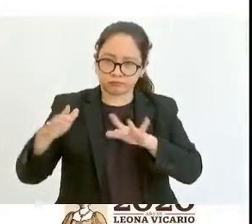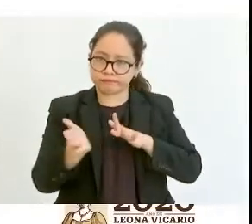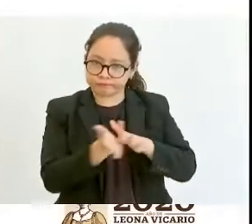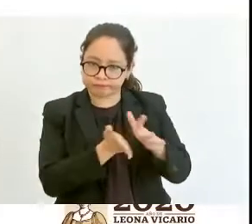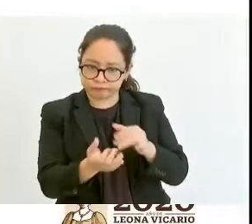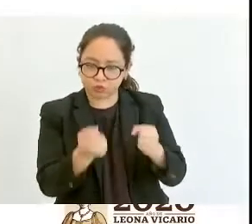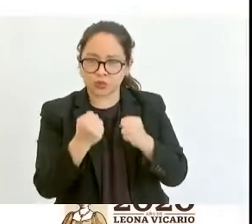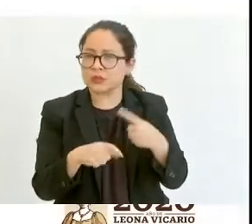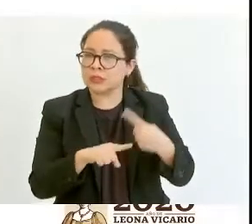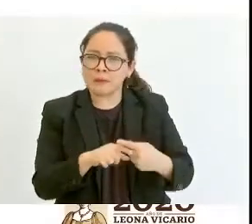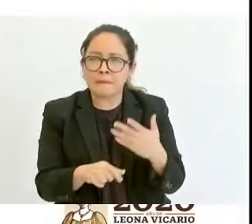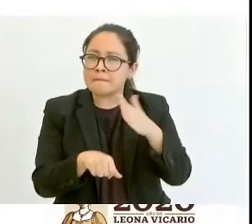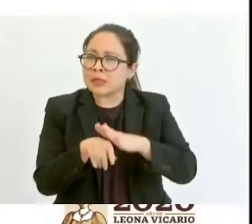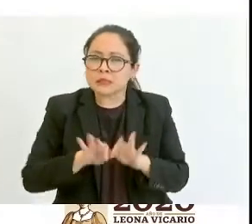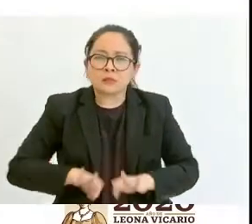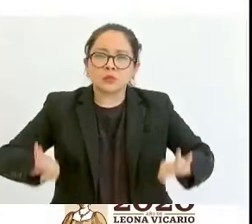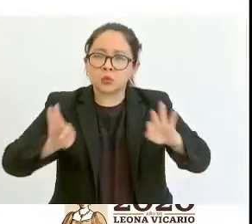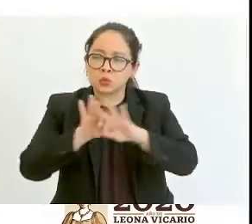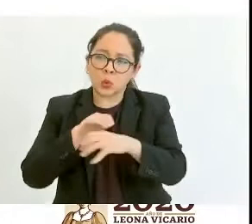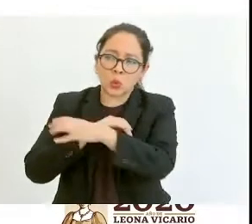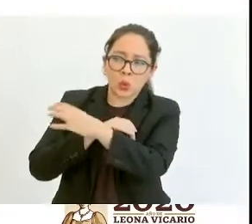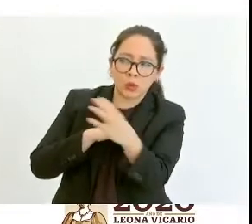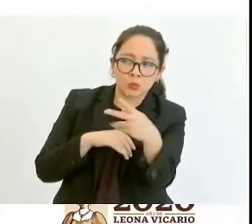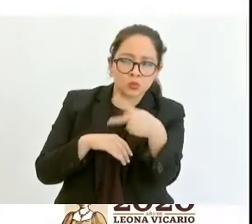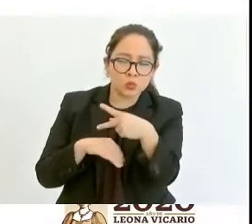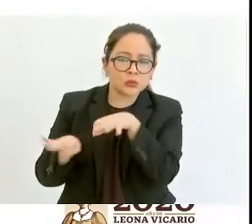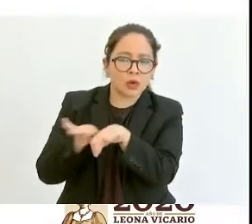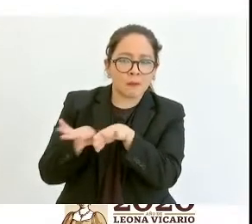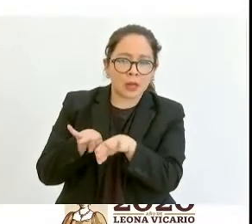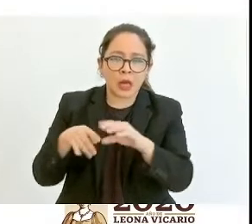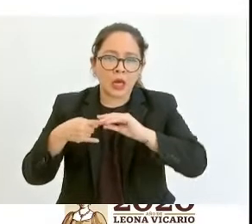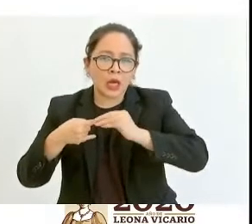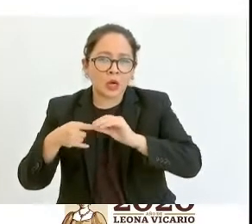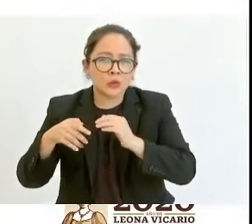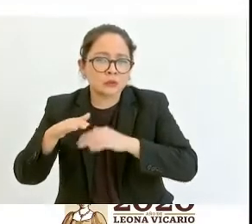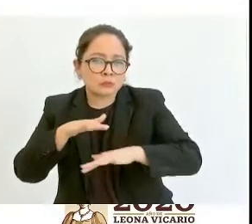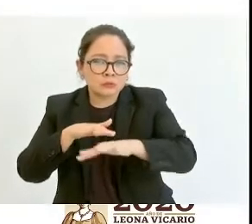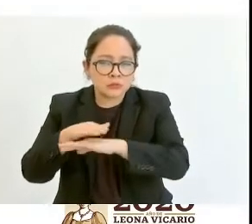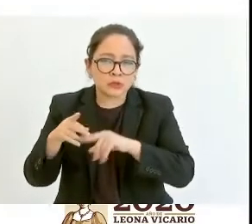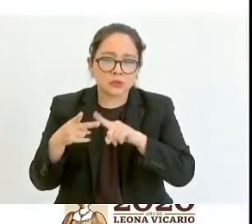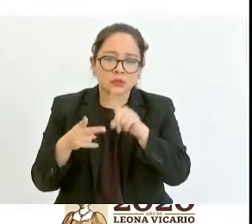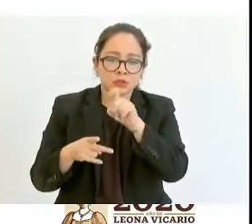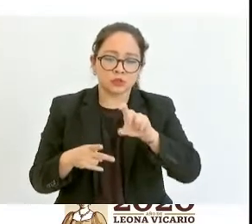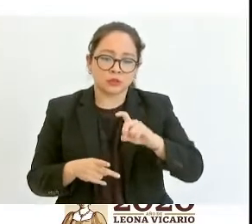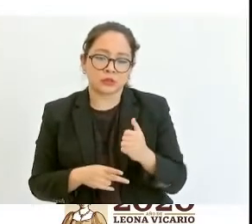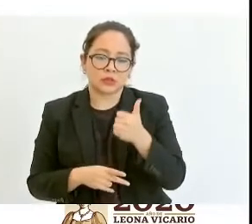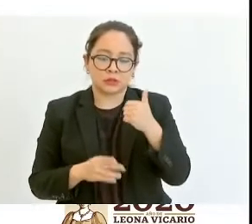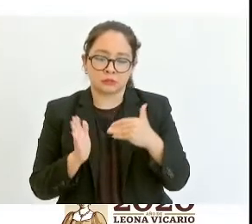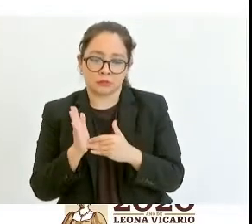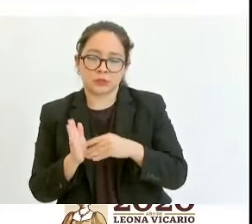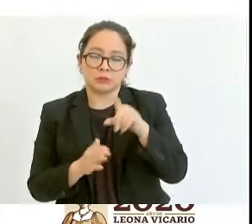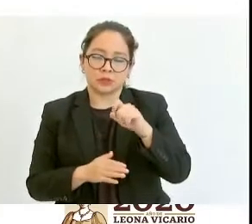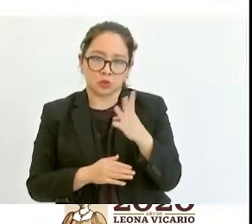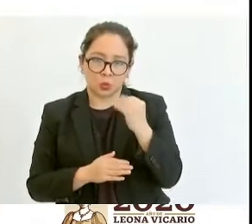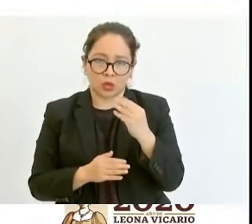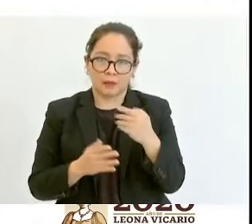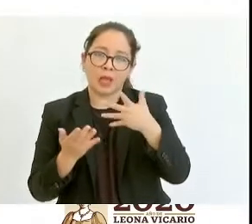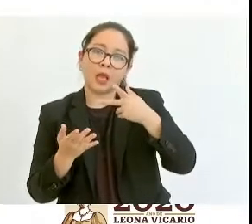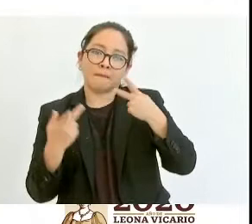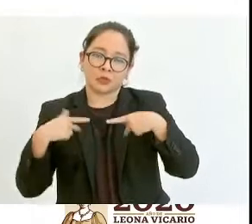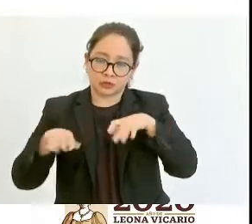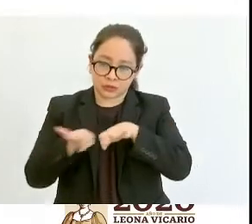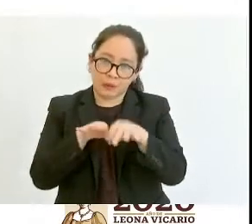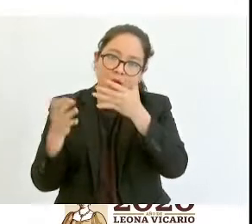% a productores de granos básicos, a 136.029 productores de caña, a